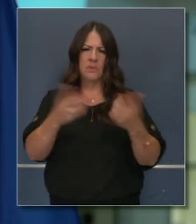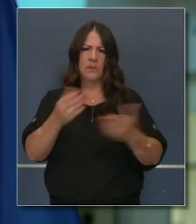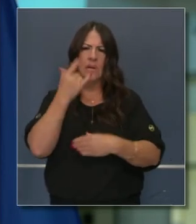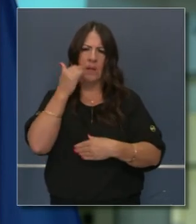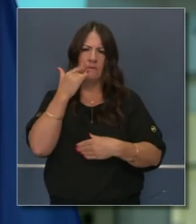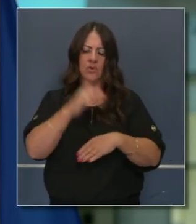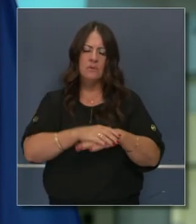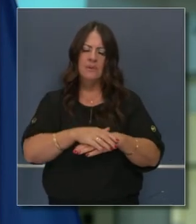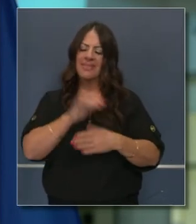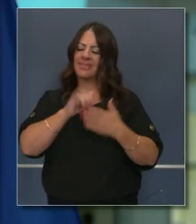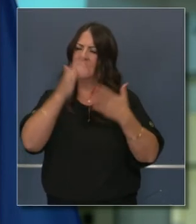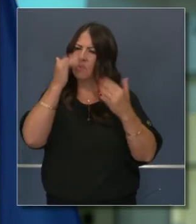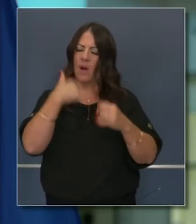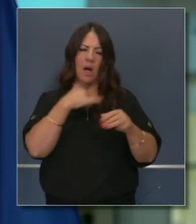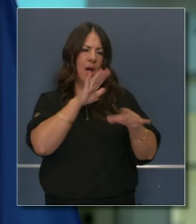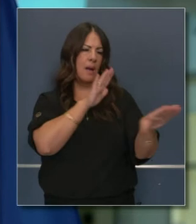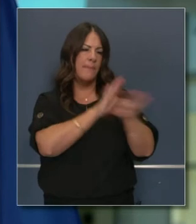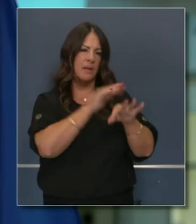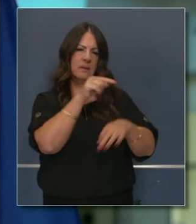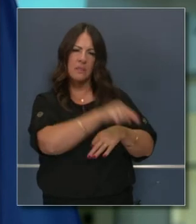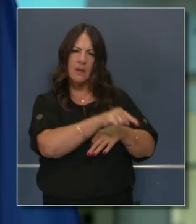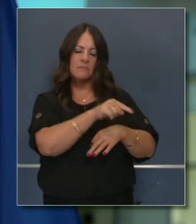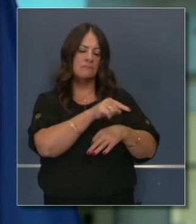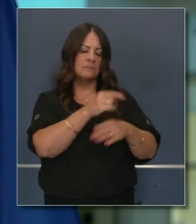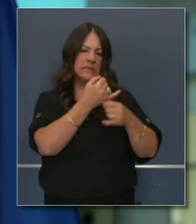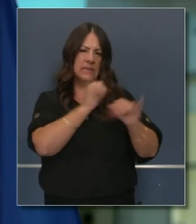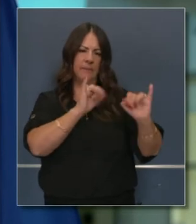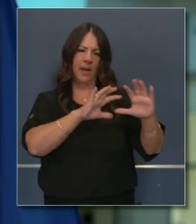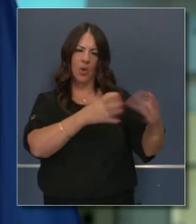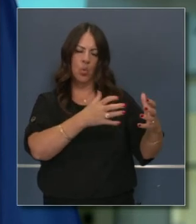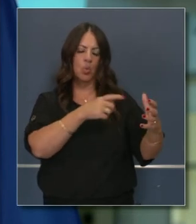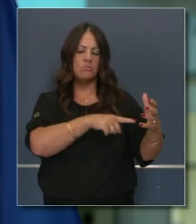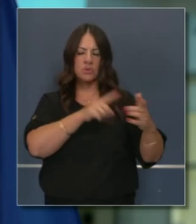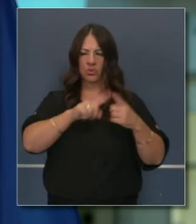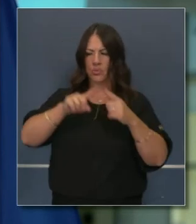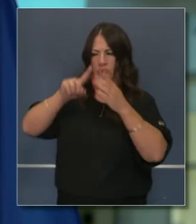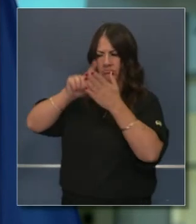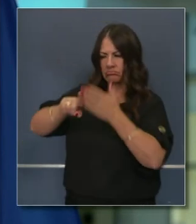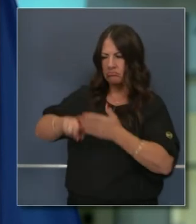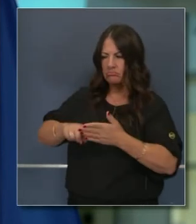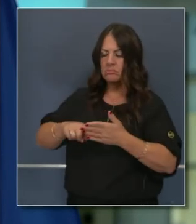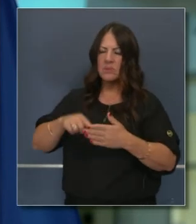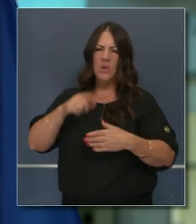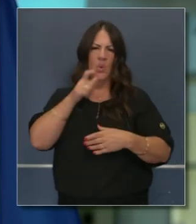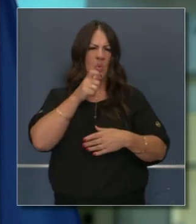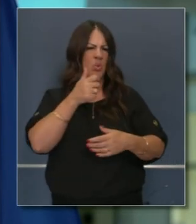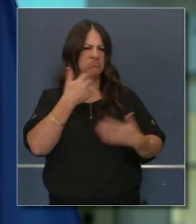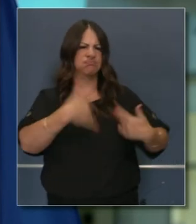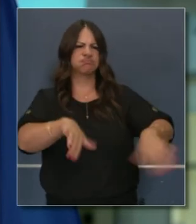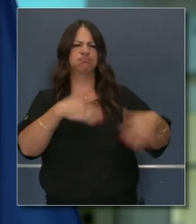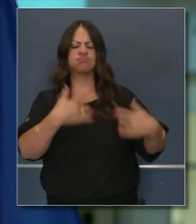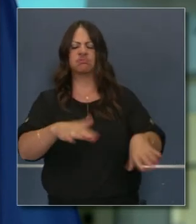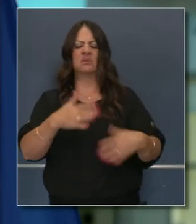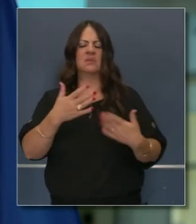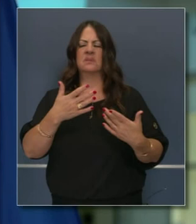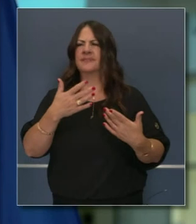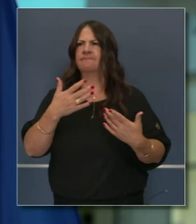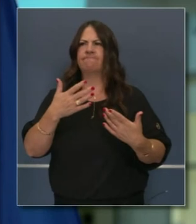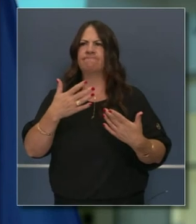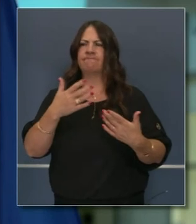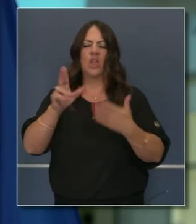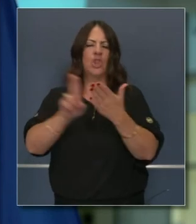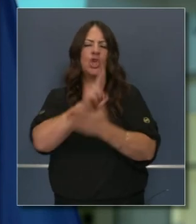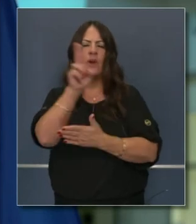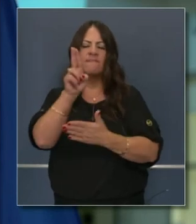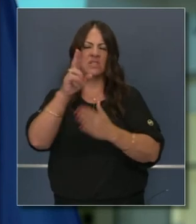Tenemos a 11 miembros en este equipo de trabajo. Estos individuos, haremos sus nombres públicos, vienen